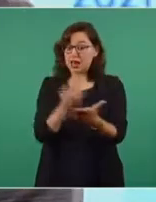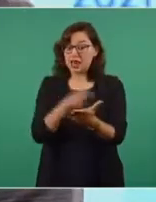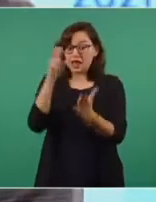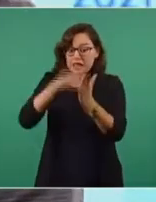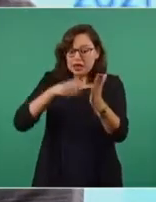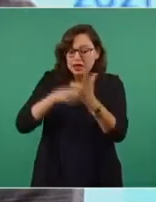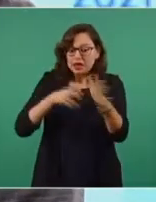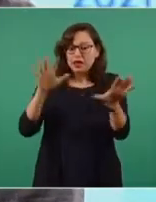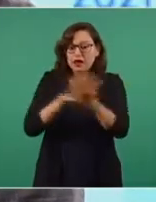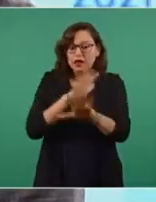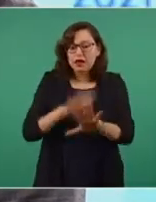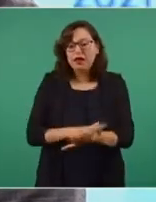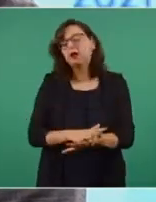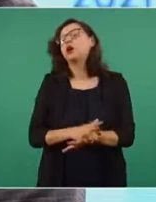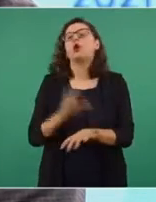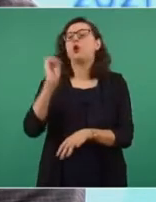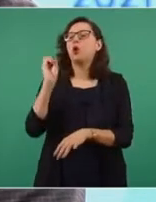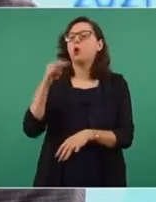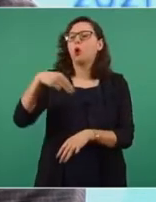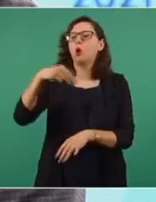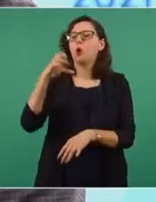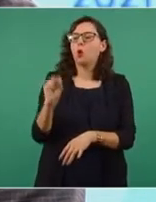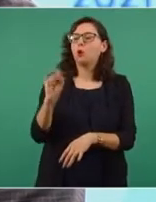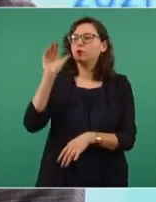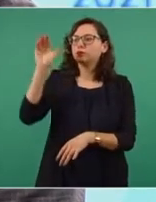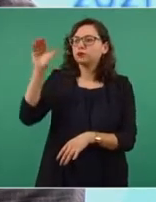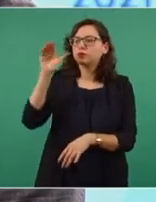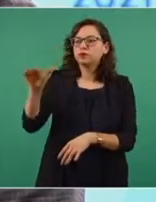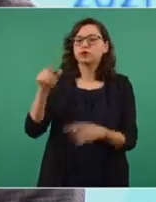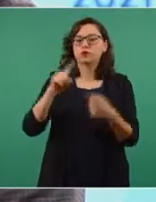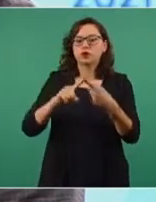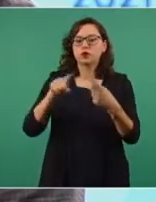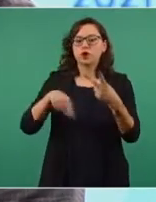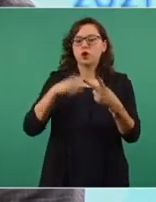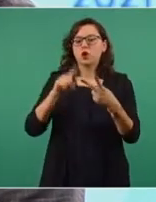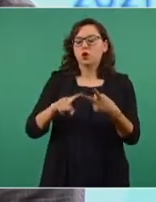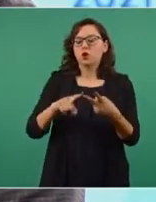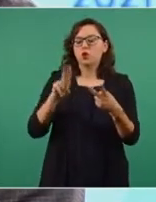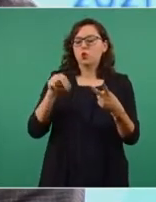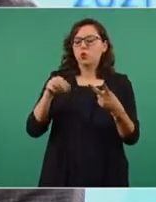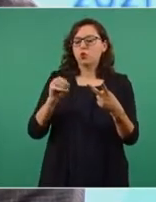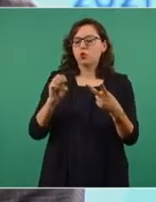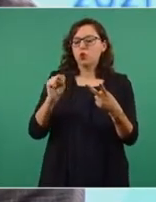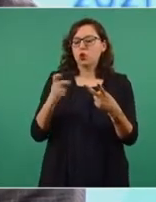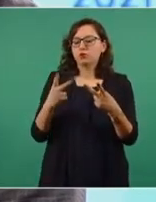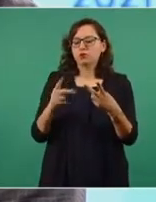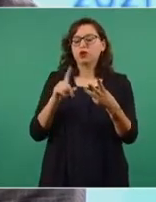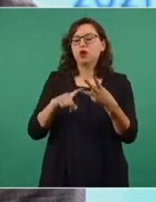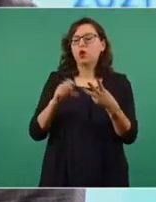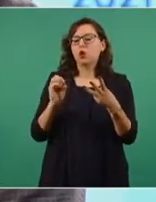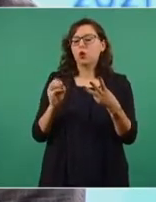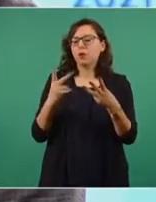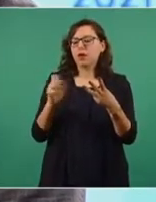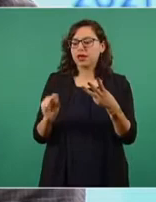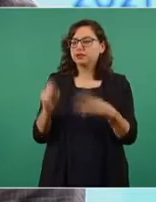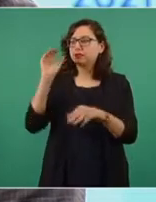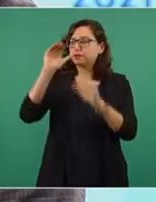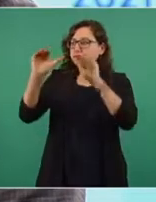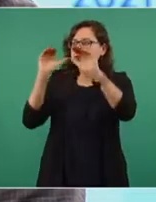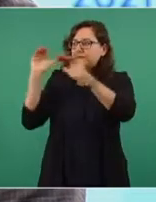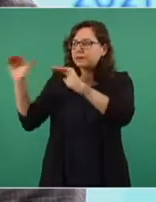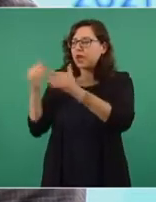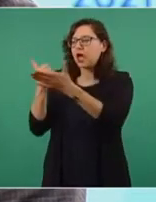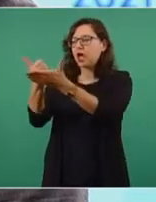a través de sus agencias, la UNOPS, la OMS y la OPS. De manera expedita, se realizaron